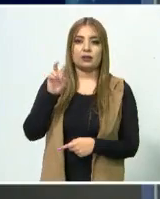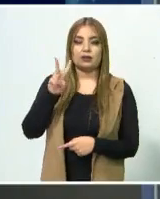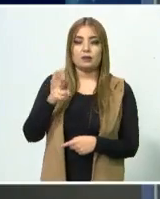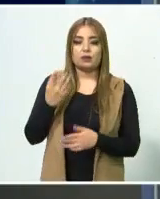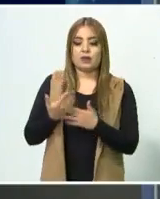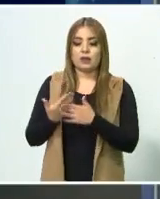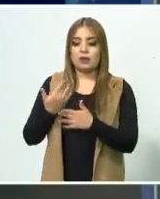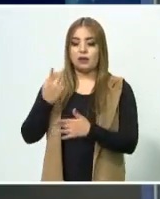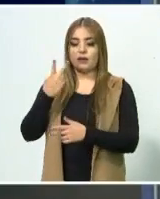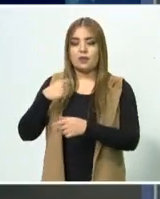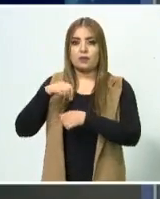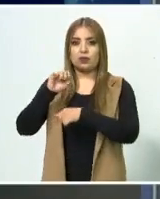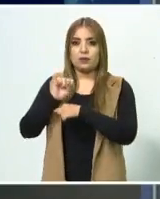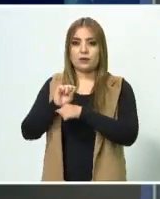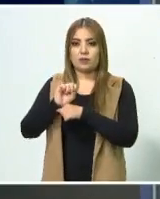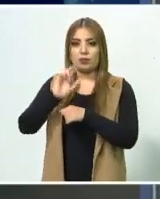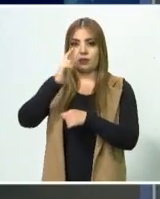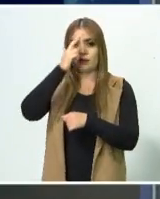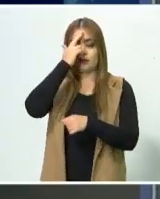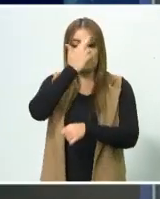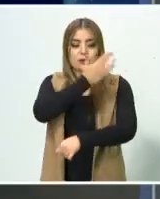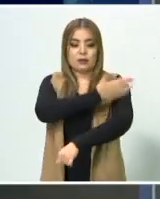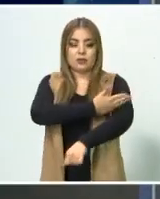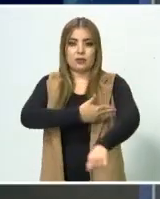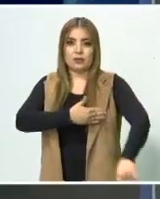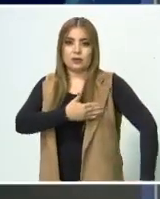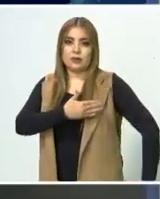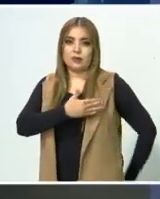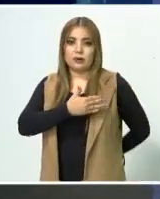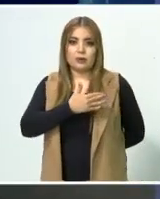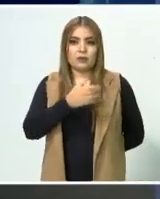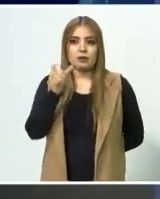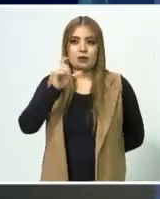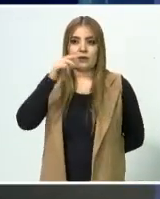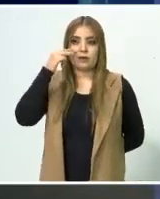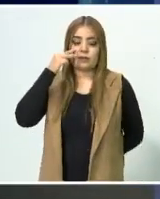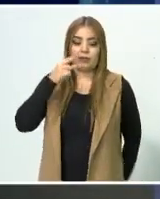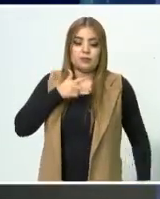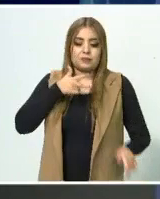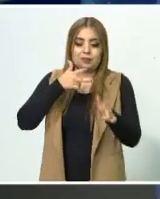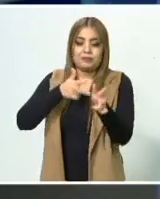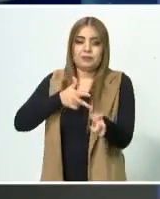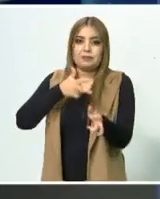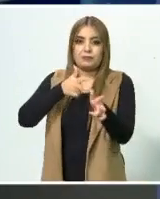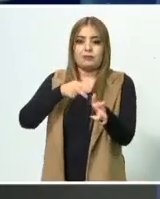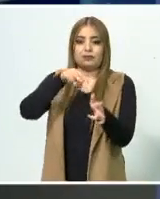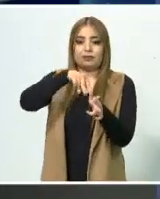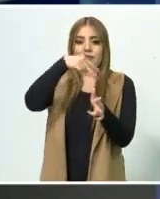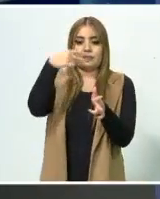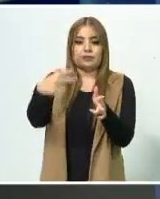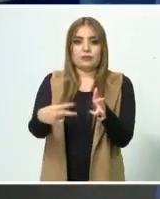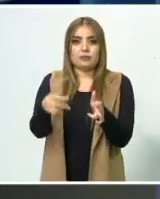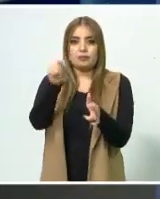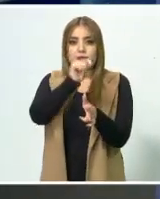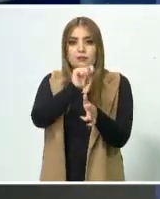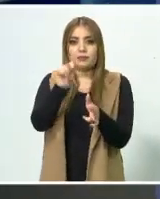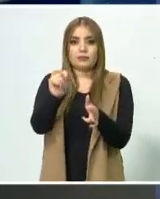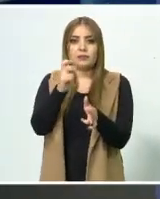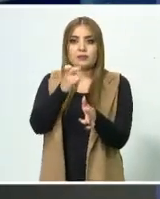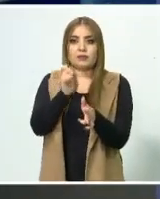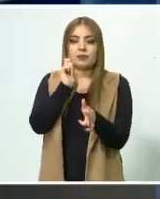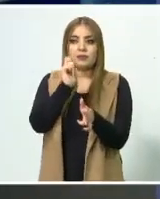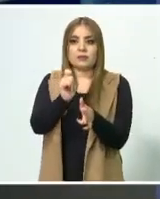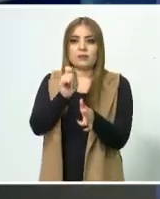informábamos que perdió un brazo al caer del tren en Torreón. Esto producto de una crisis